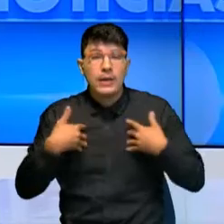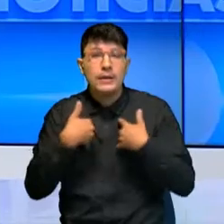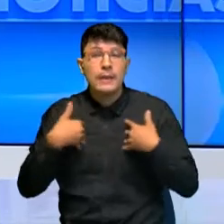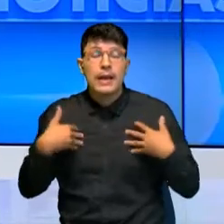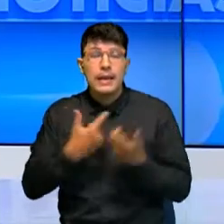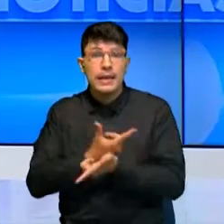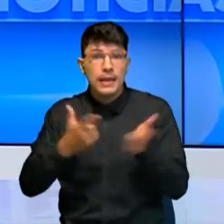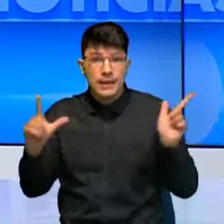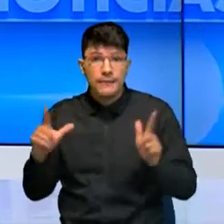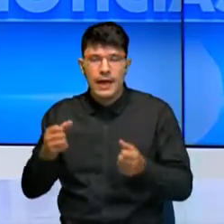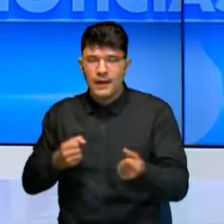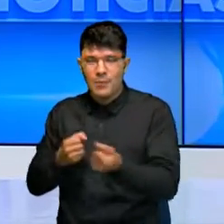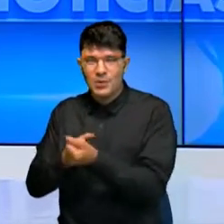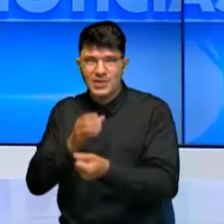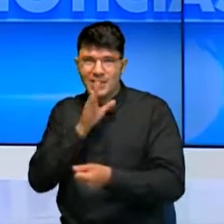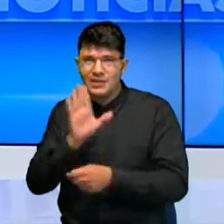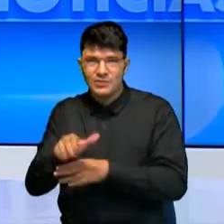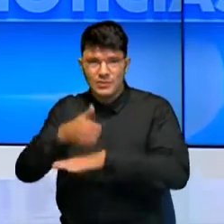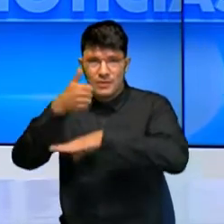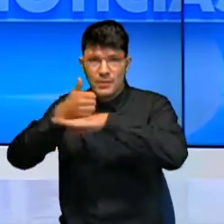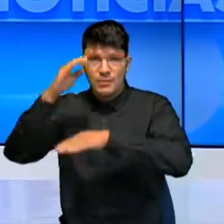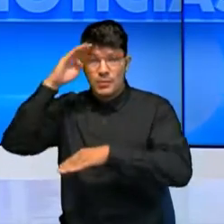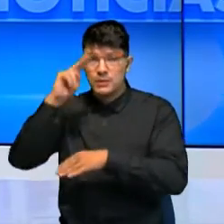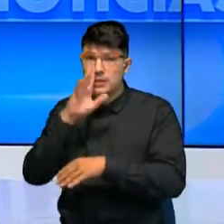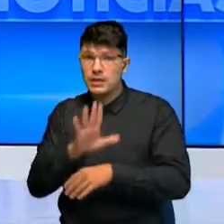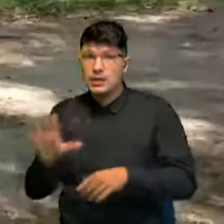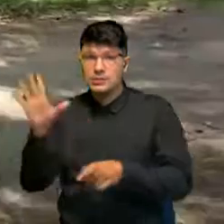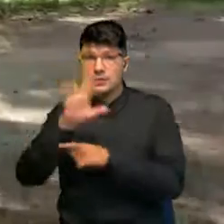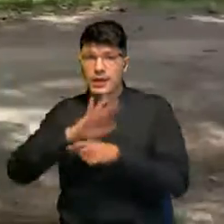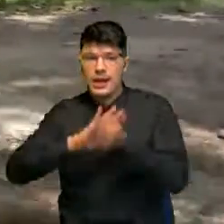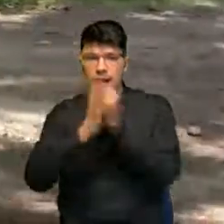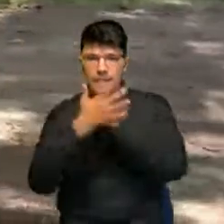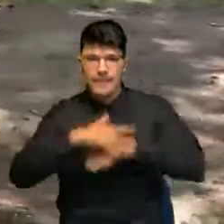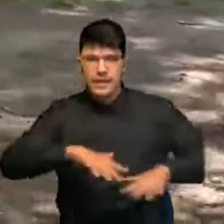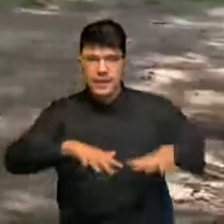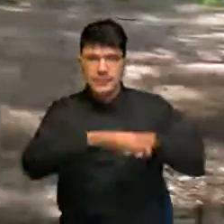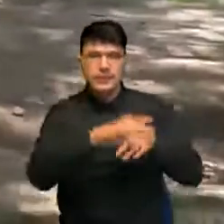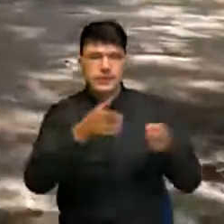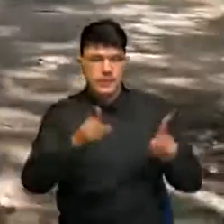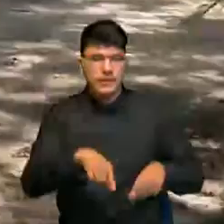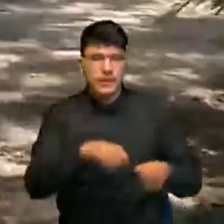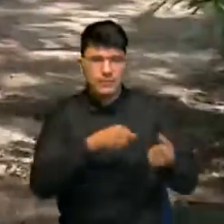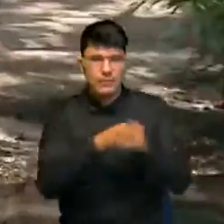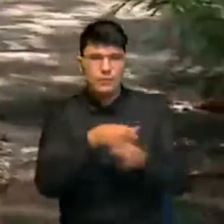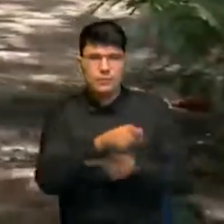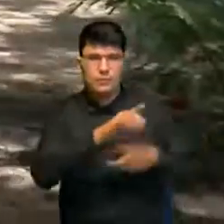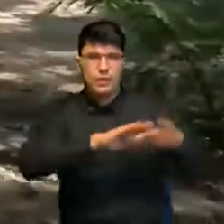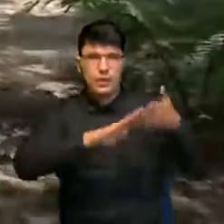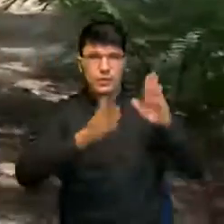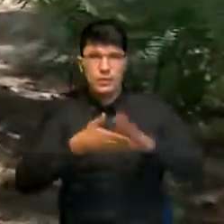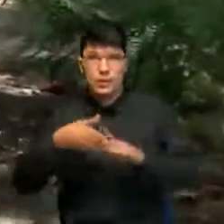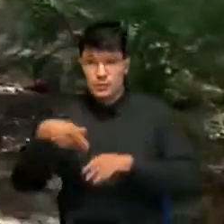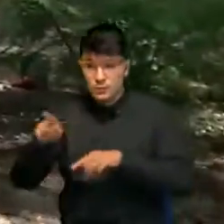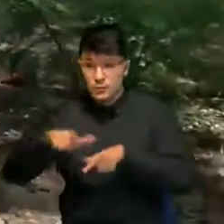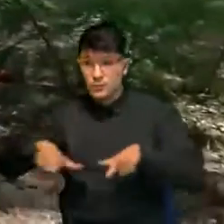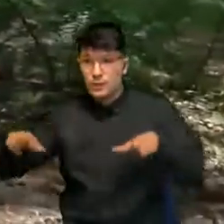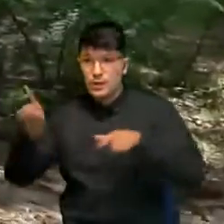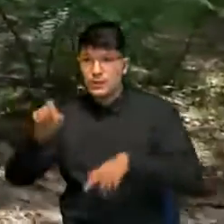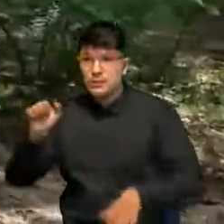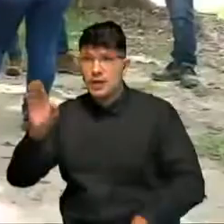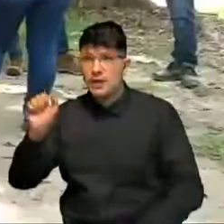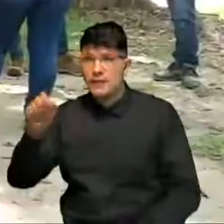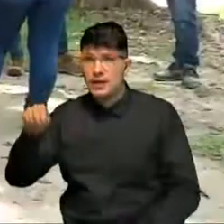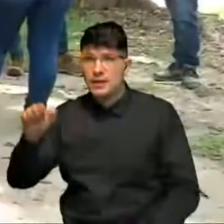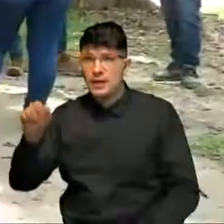participación de la Policía Ambiental y la comunidad. A la Reserva Natural de Sabana de Torres ha ingresado